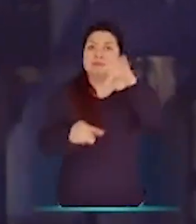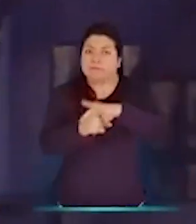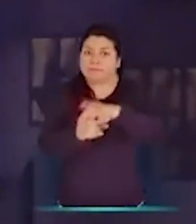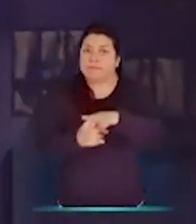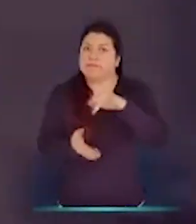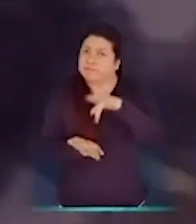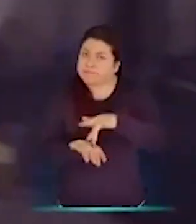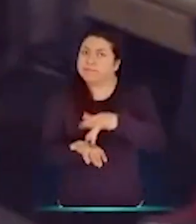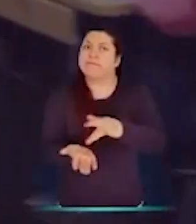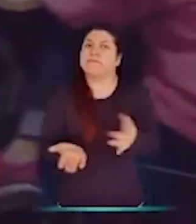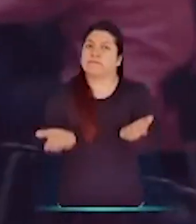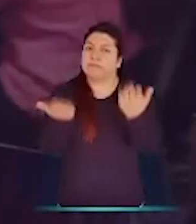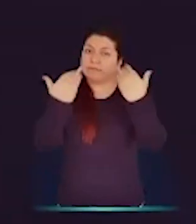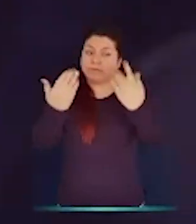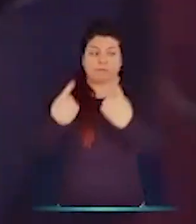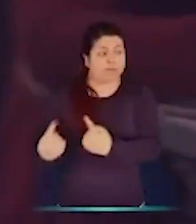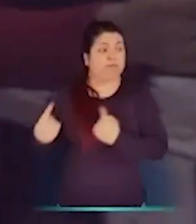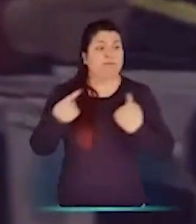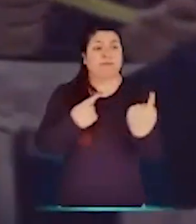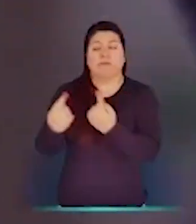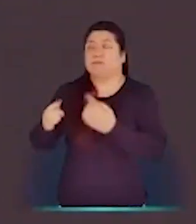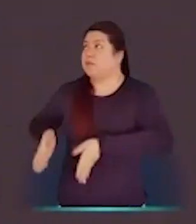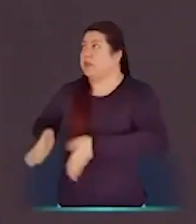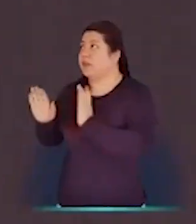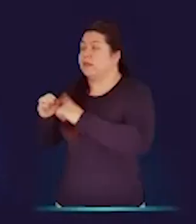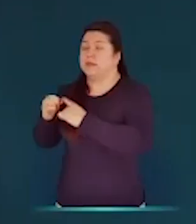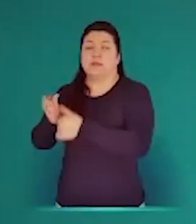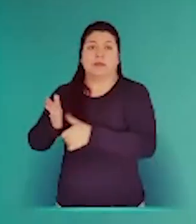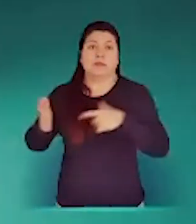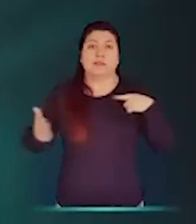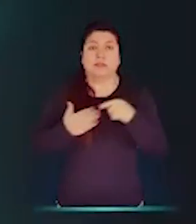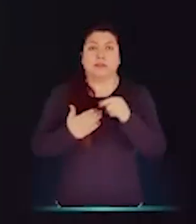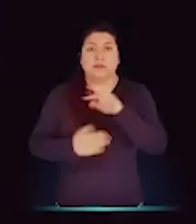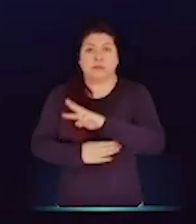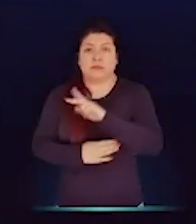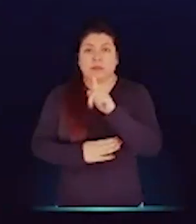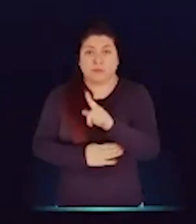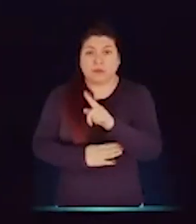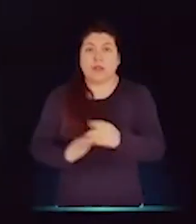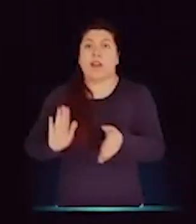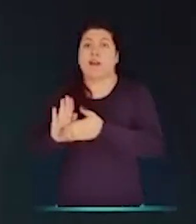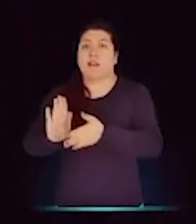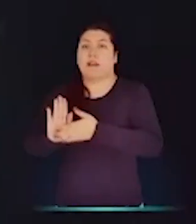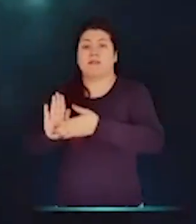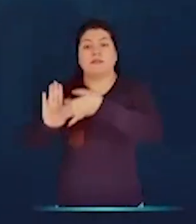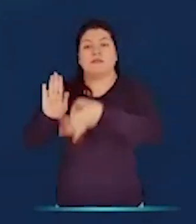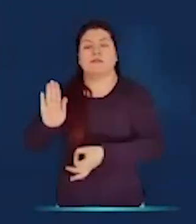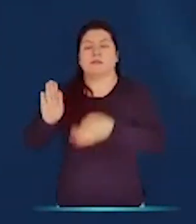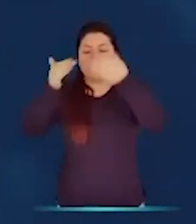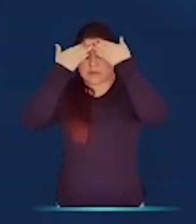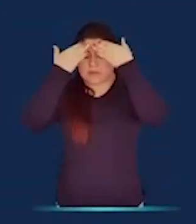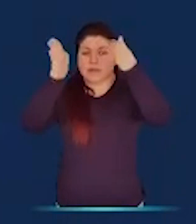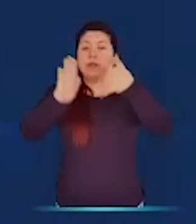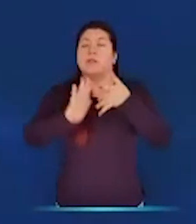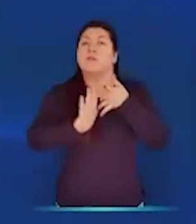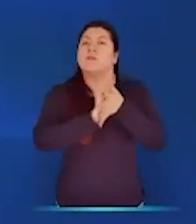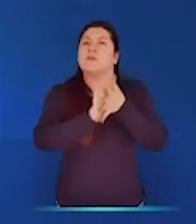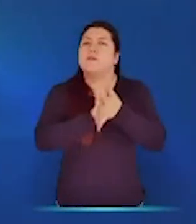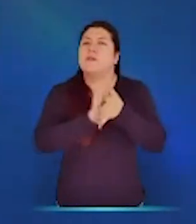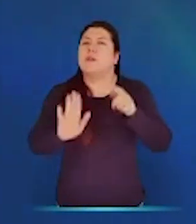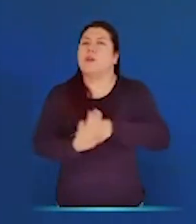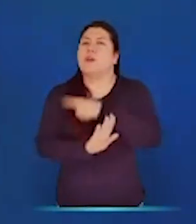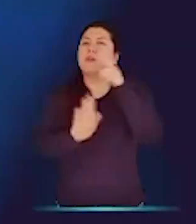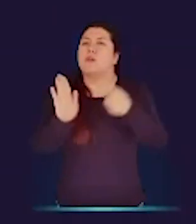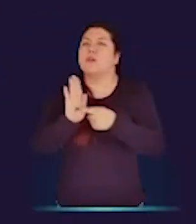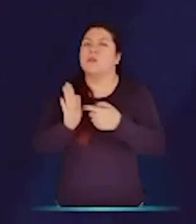Representantes. Participa, vota y elige. Somos la registraduría del siglo XXI, Garantes